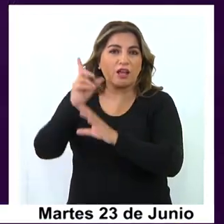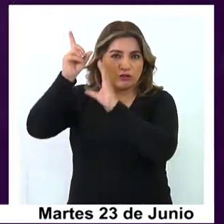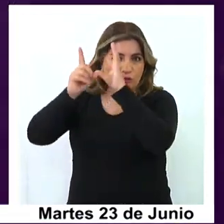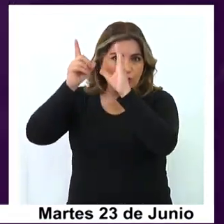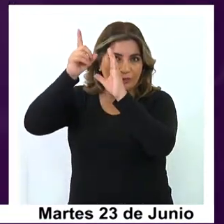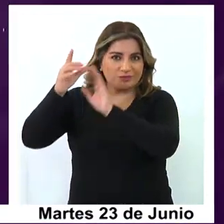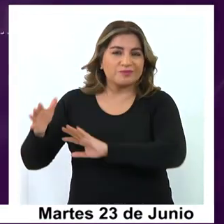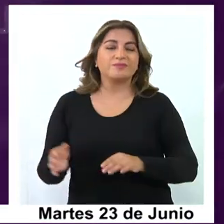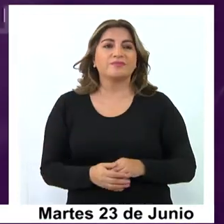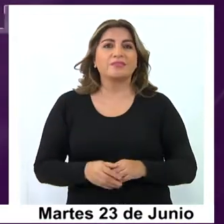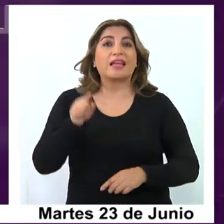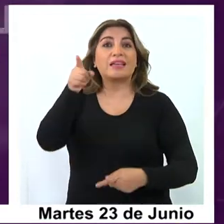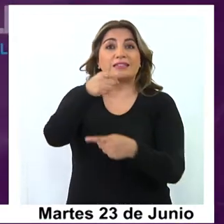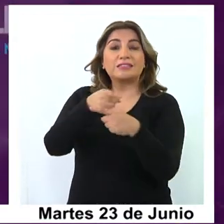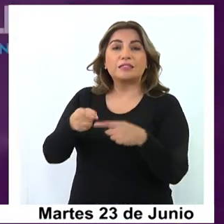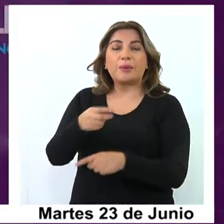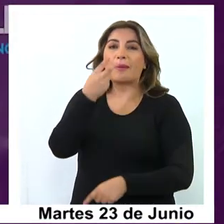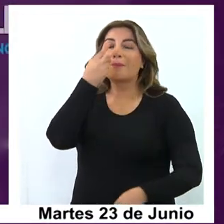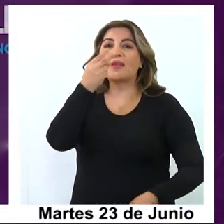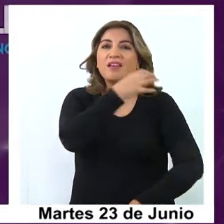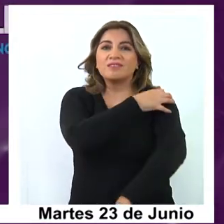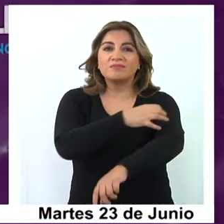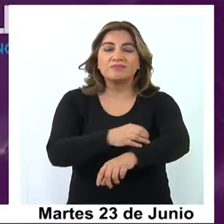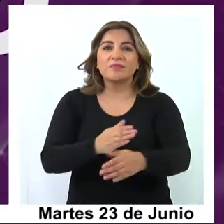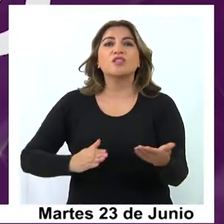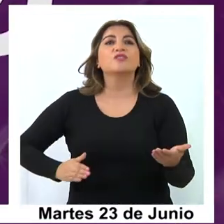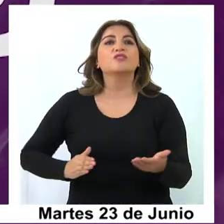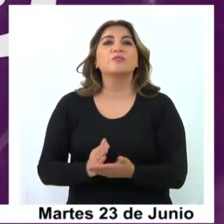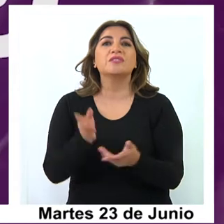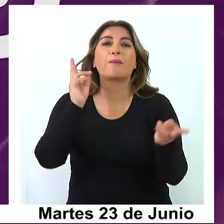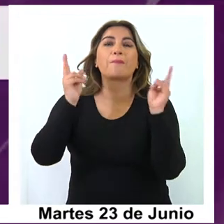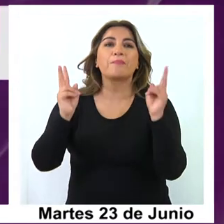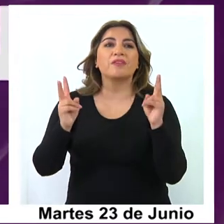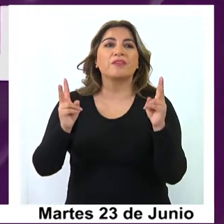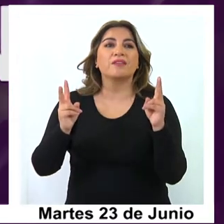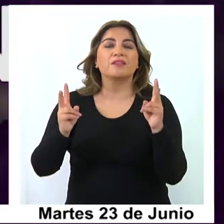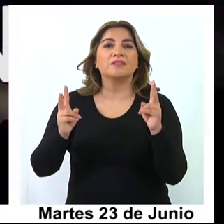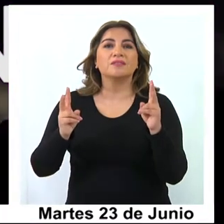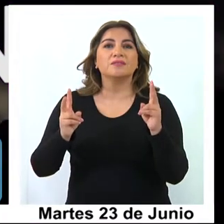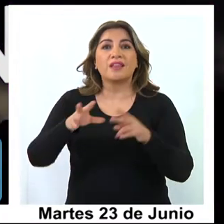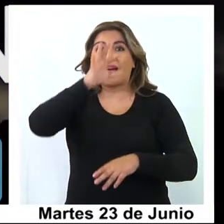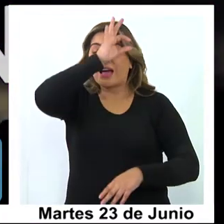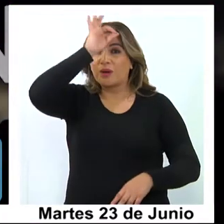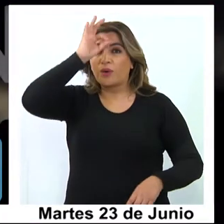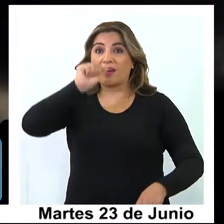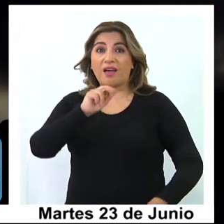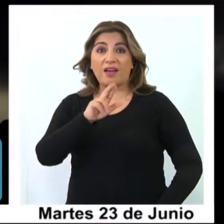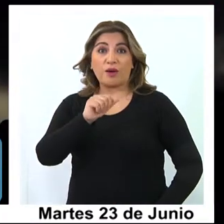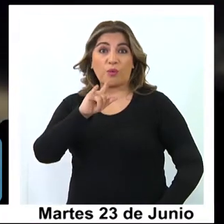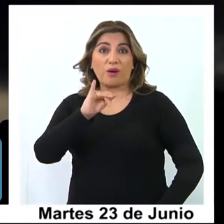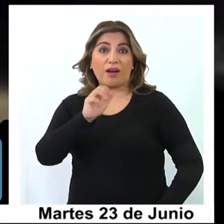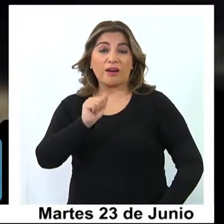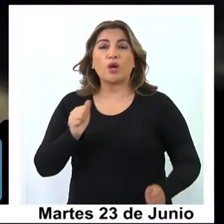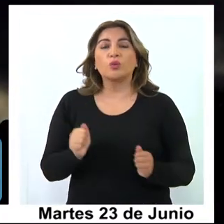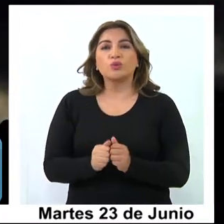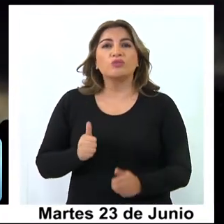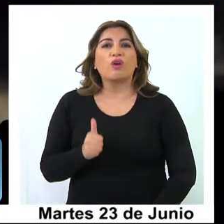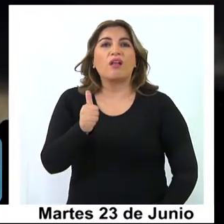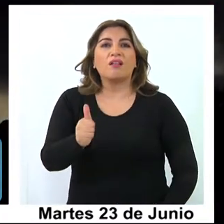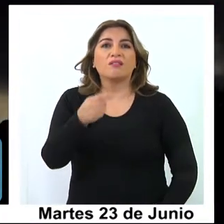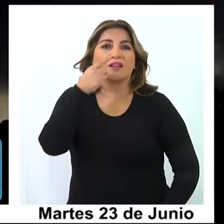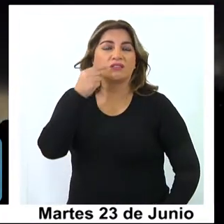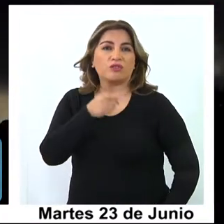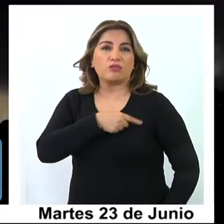en este caso. Esta semana Miradas Regionales estrenará en vivo el documental Araucaria Araucana, junto a su director Santiago